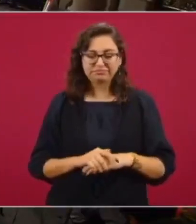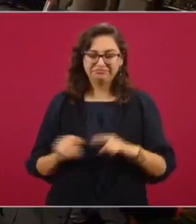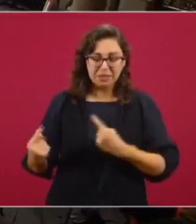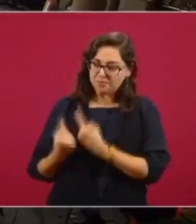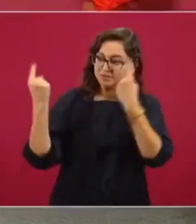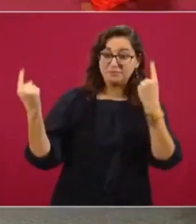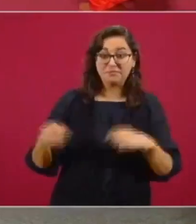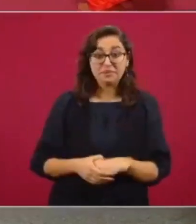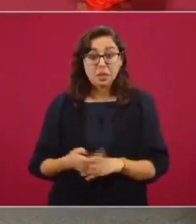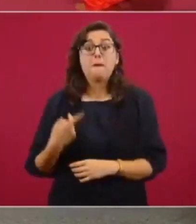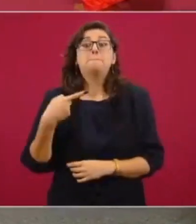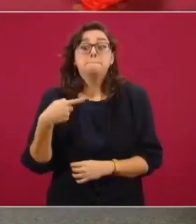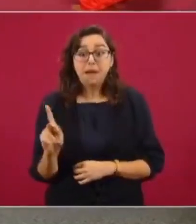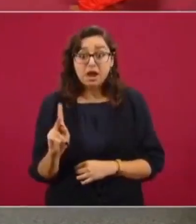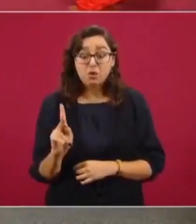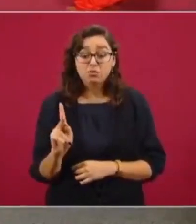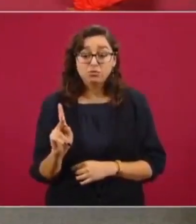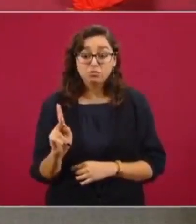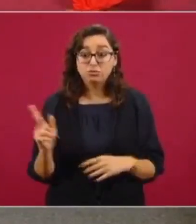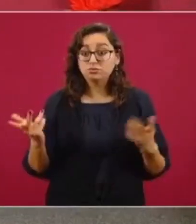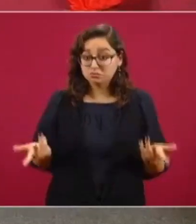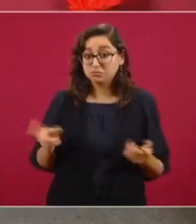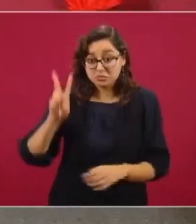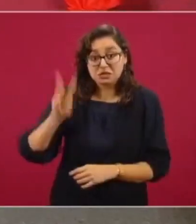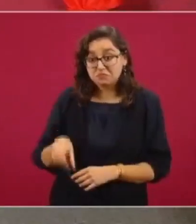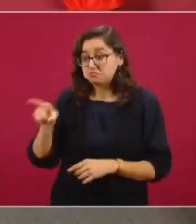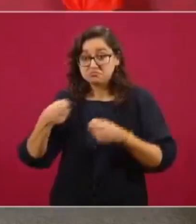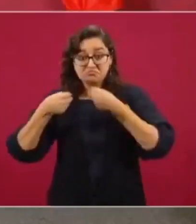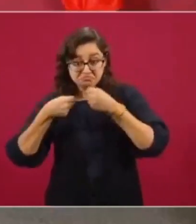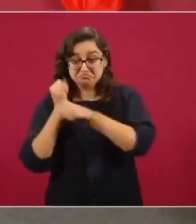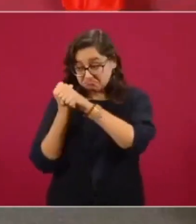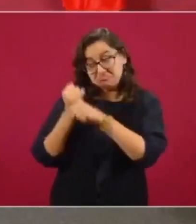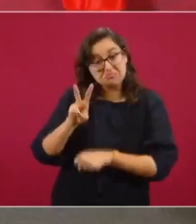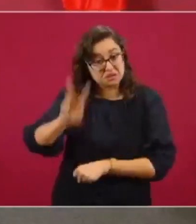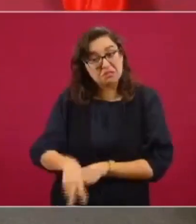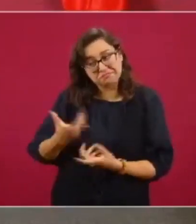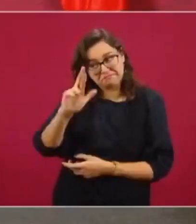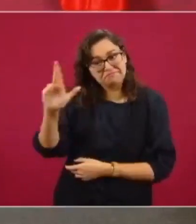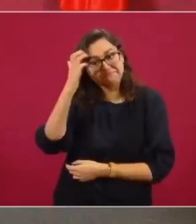pero no dejamos de reconocer que hace periodismo de investigación.